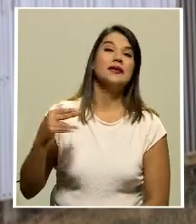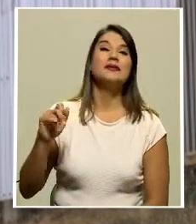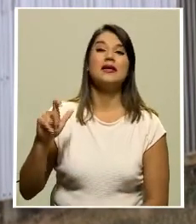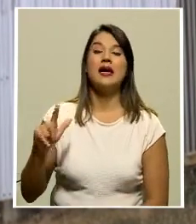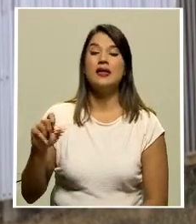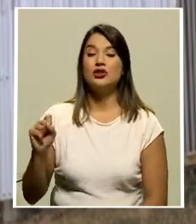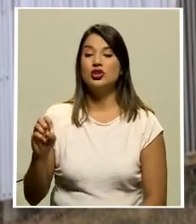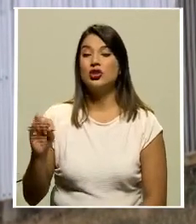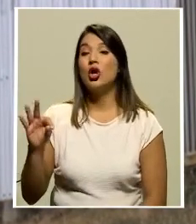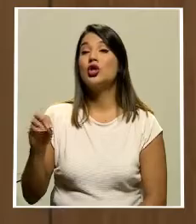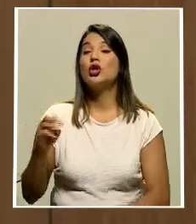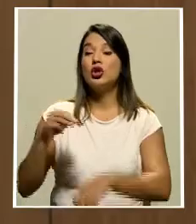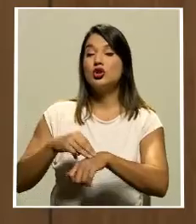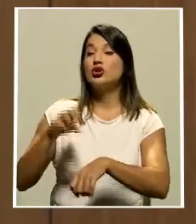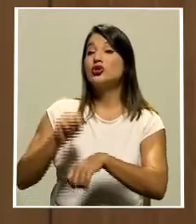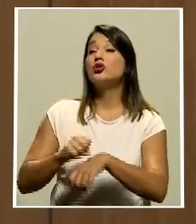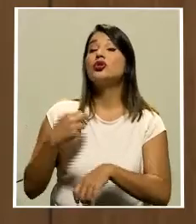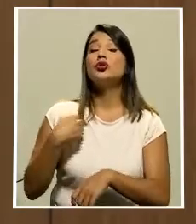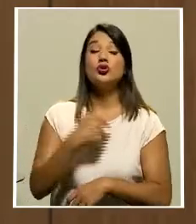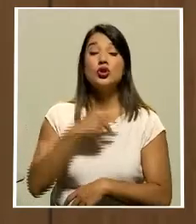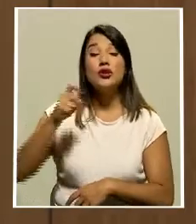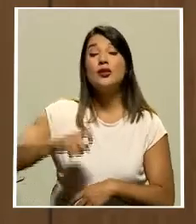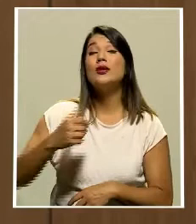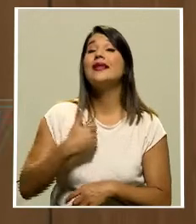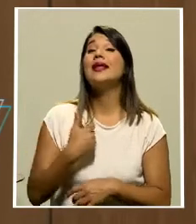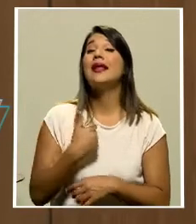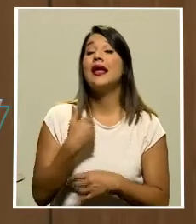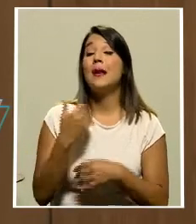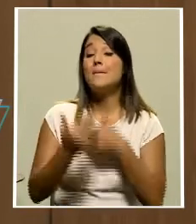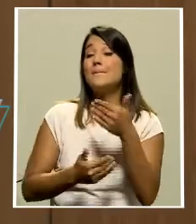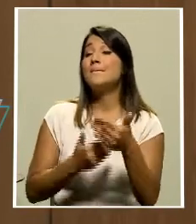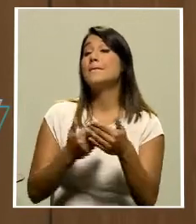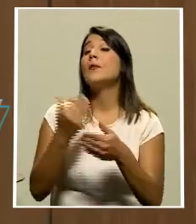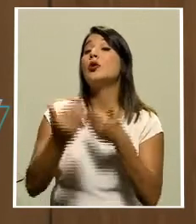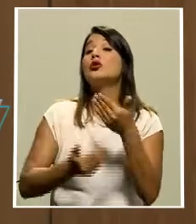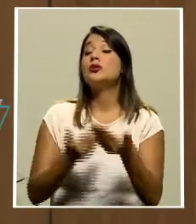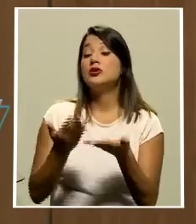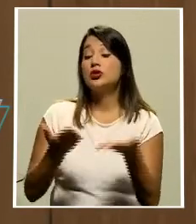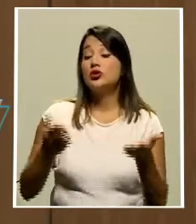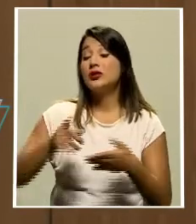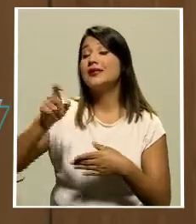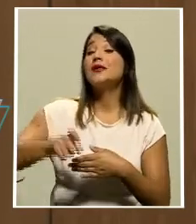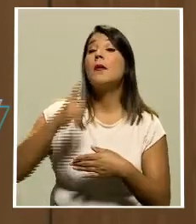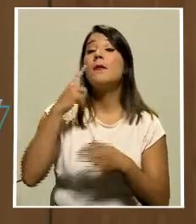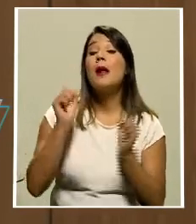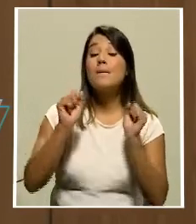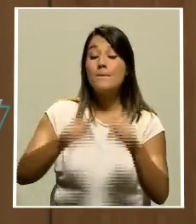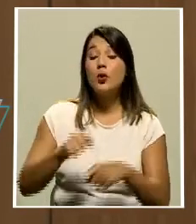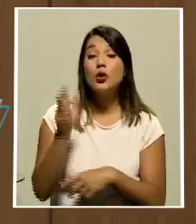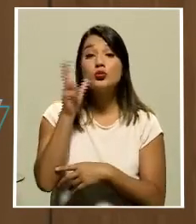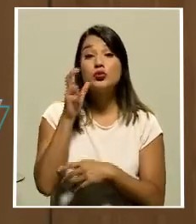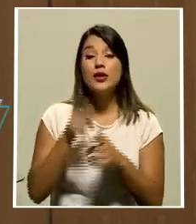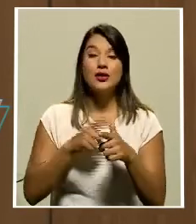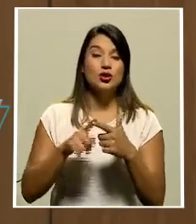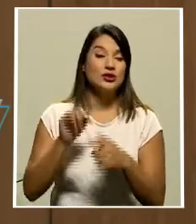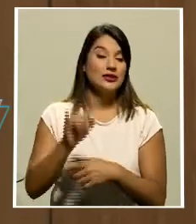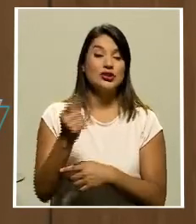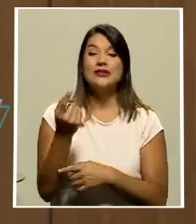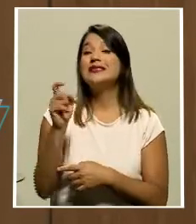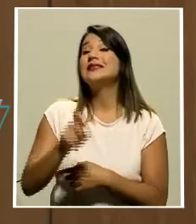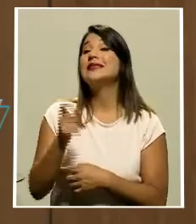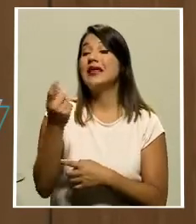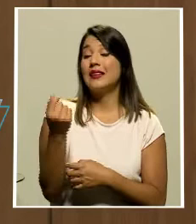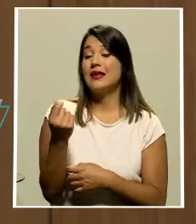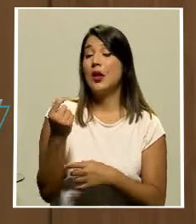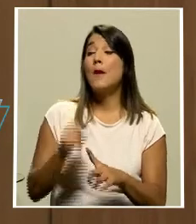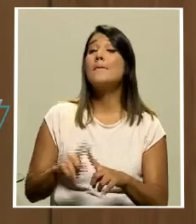Y tenemos que tener los mecanismos y los recursos necesarios para expulsarlos. Es decir, enviarlos así a esos países de origen y eso requiere recursos. Y no solo